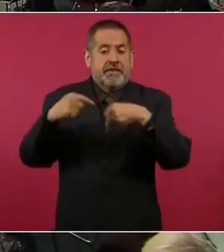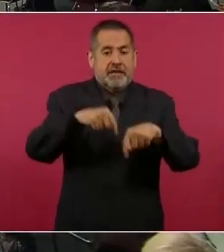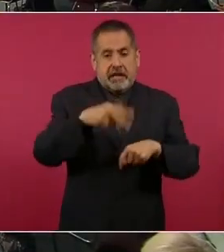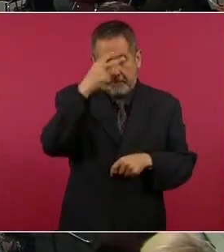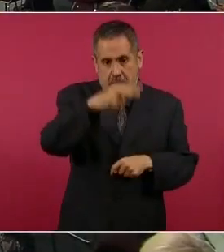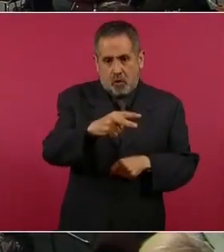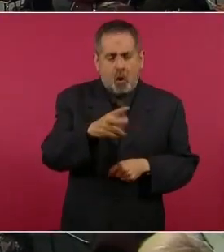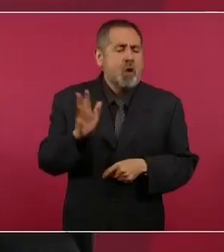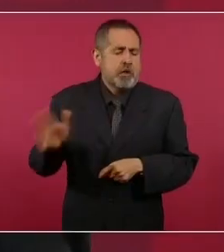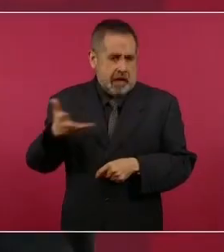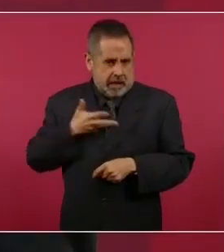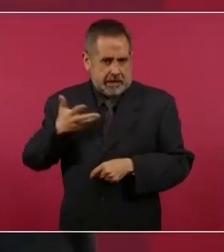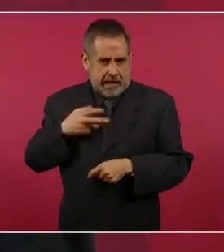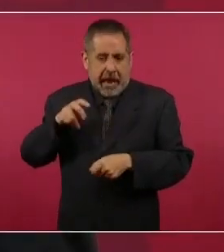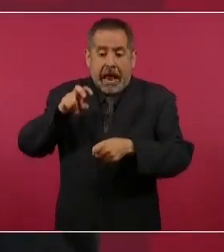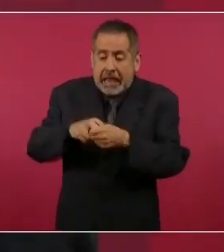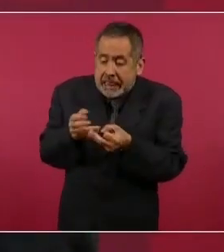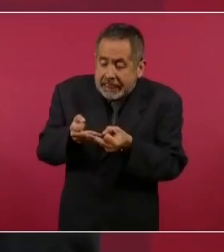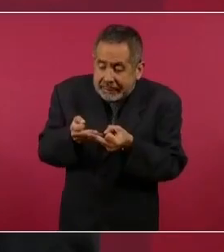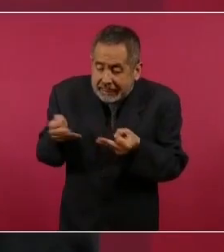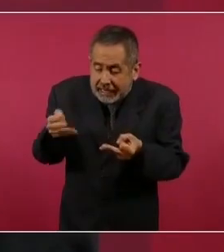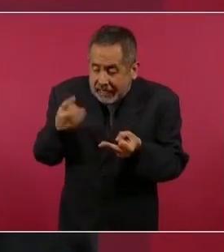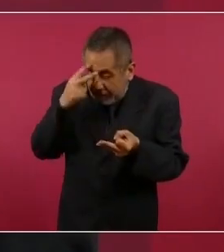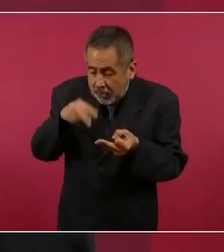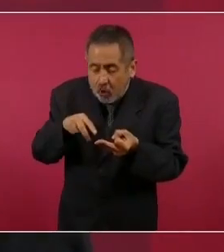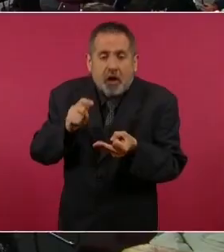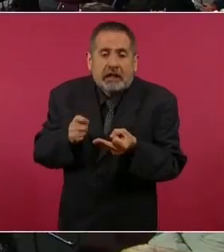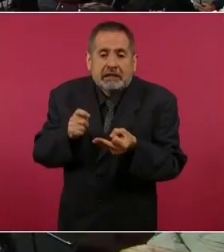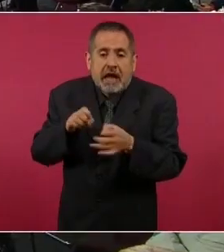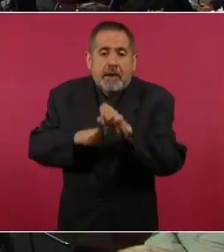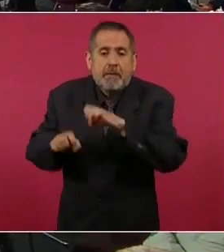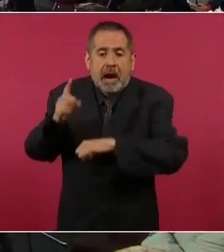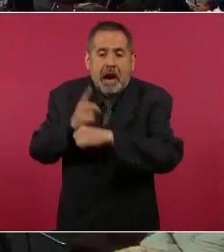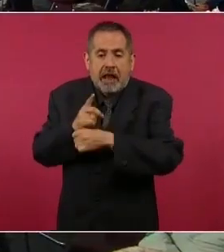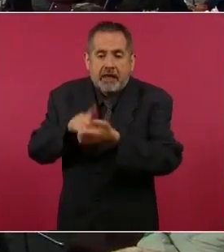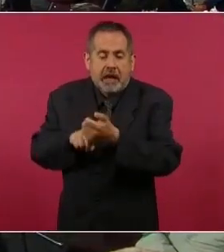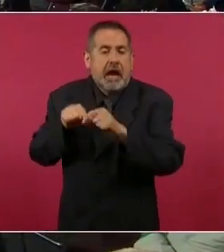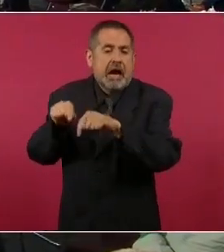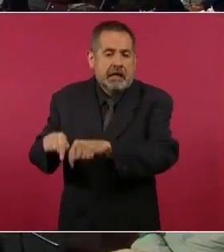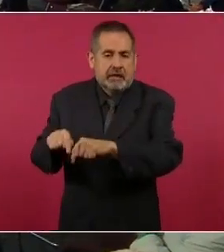en territorio mexicano porque es nuestra embajada. En la embajada, en la representación. Gracias, canciller.